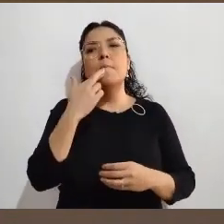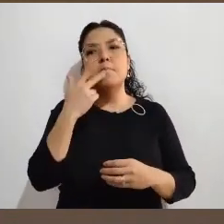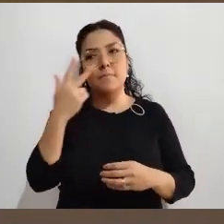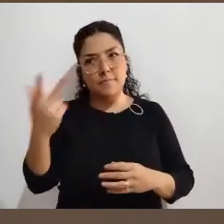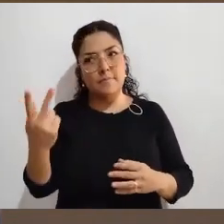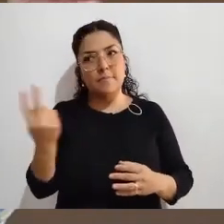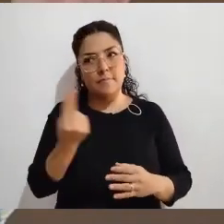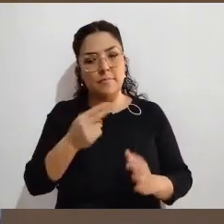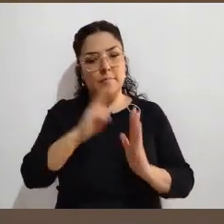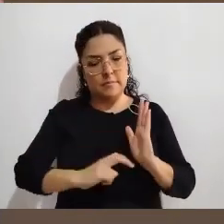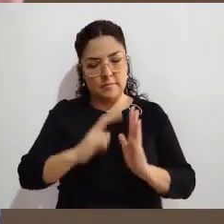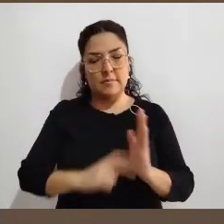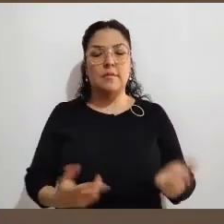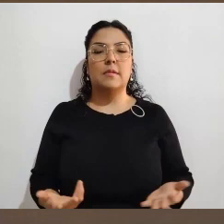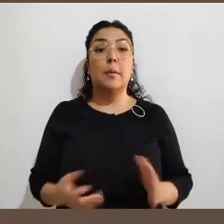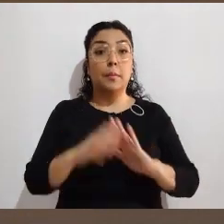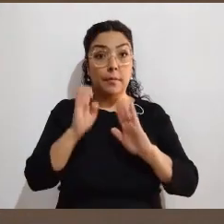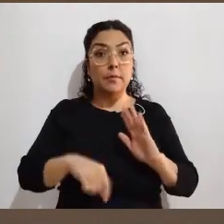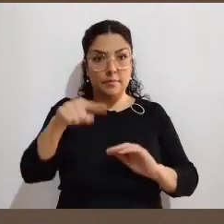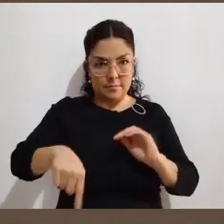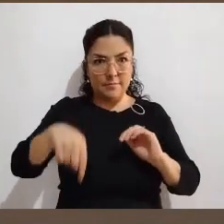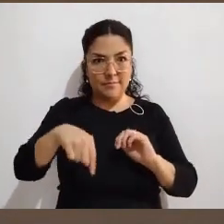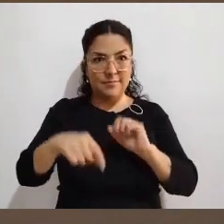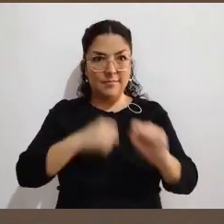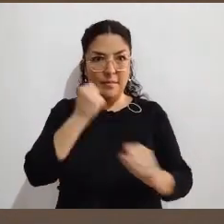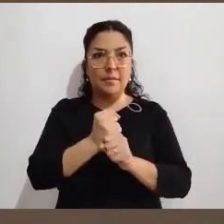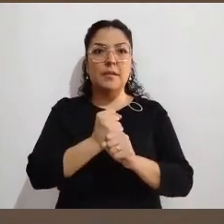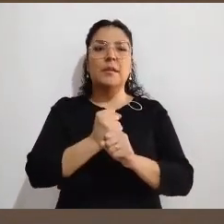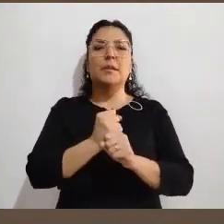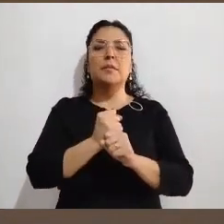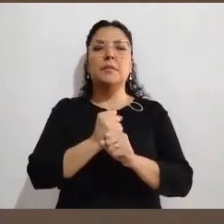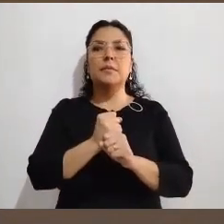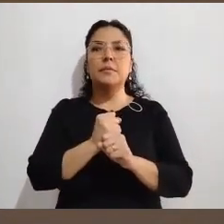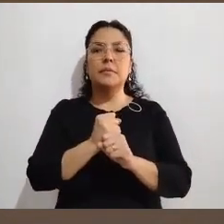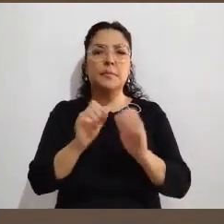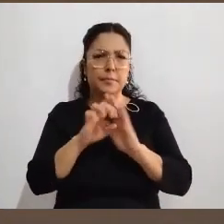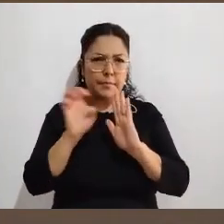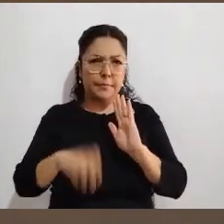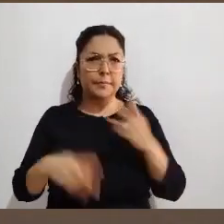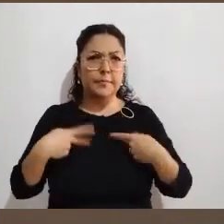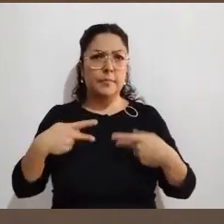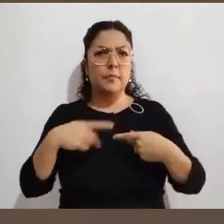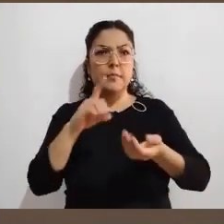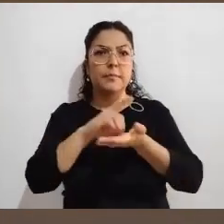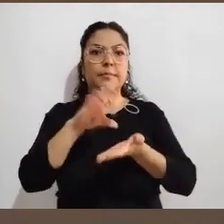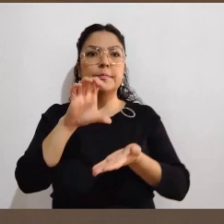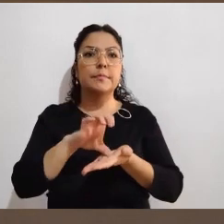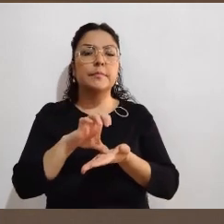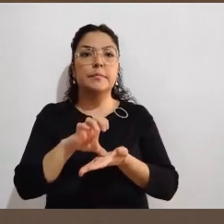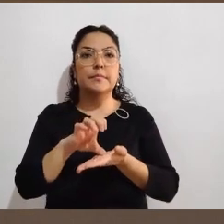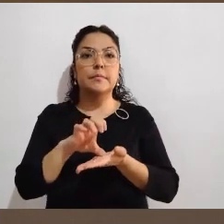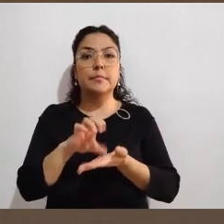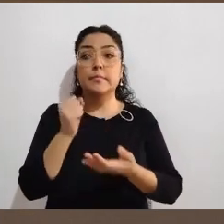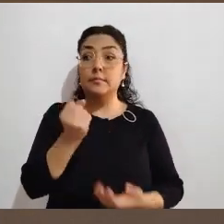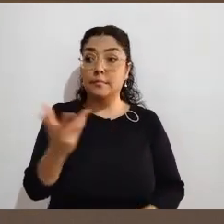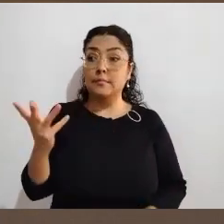año, gracias a toda esa tarea de los observadores electorales en el tema de personas con discapacidad, el día